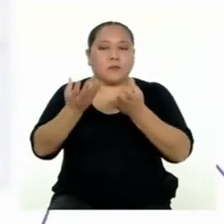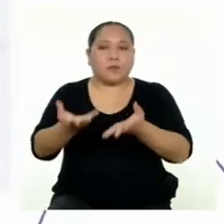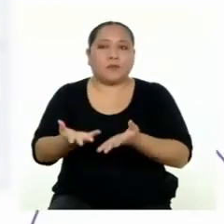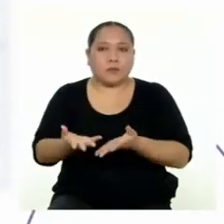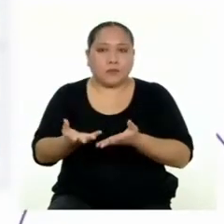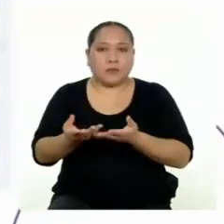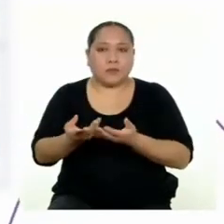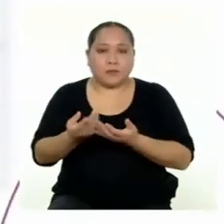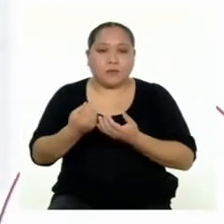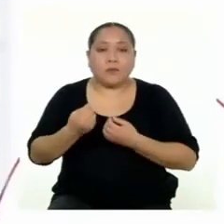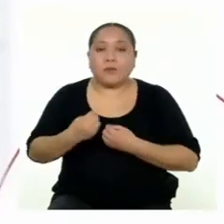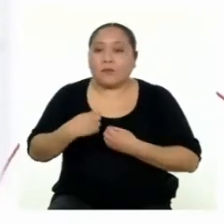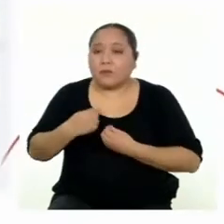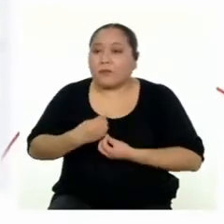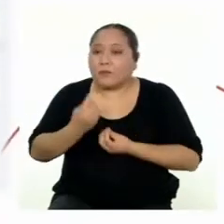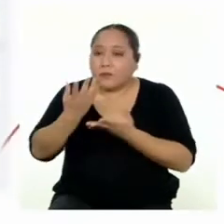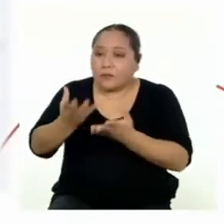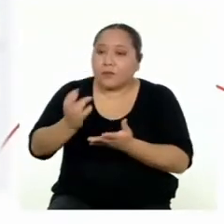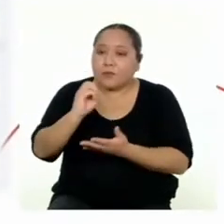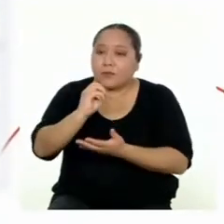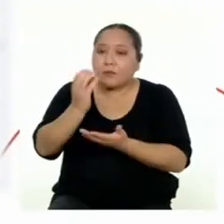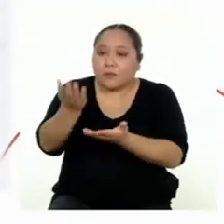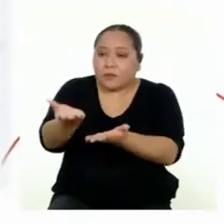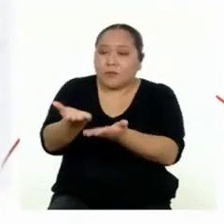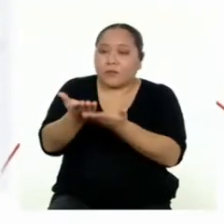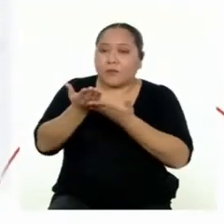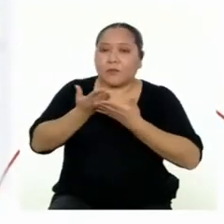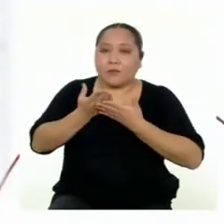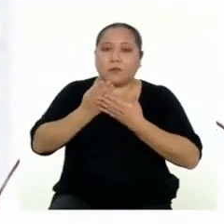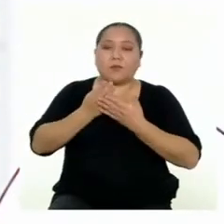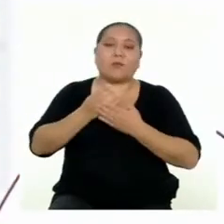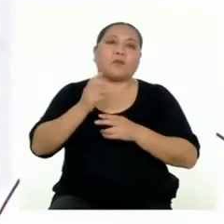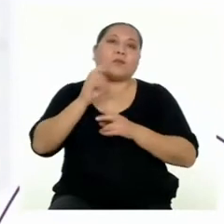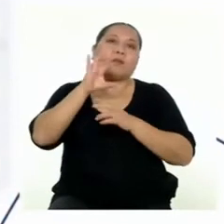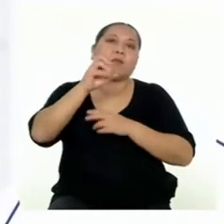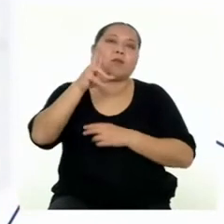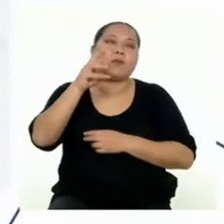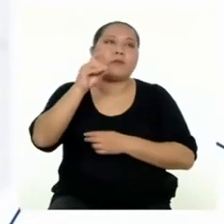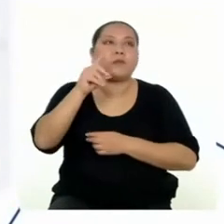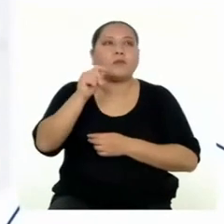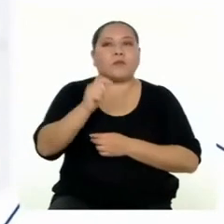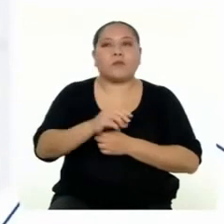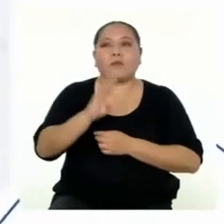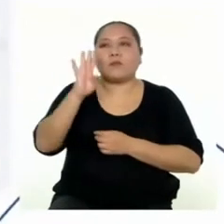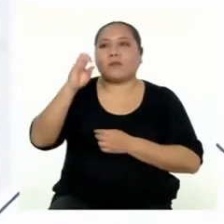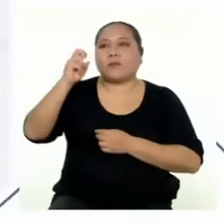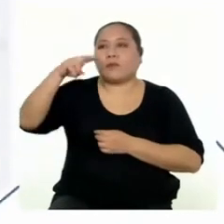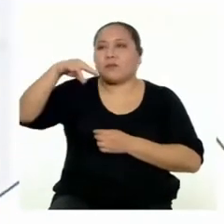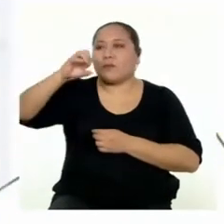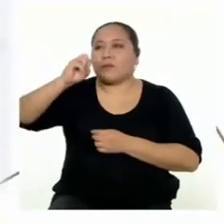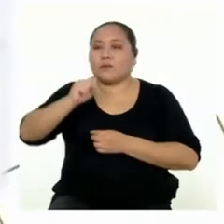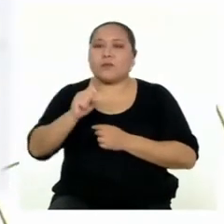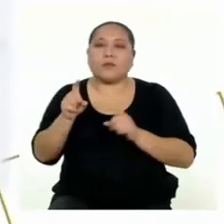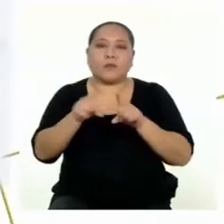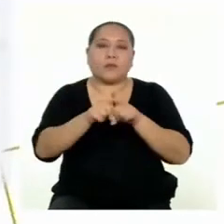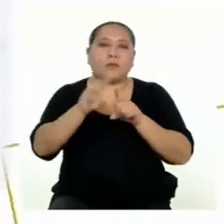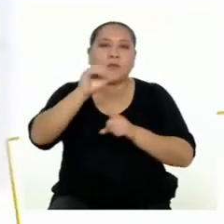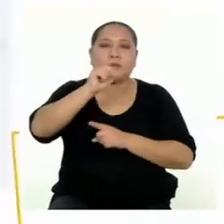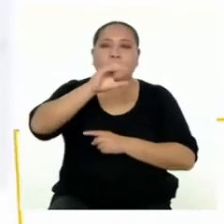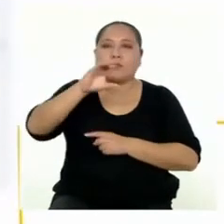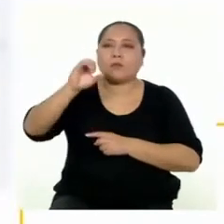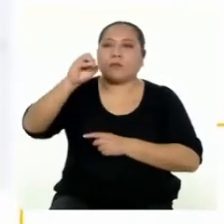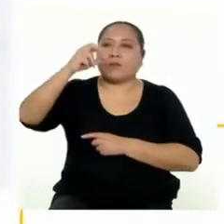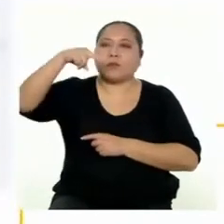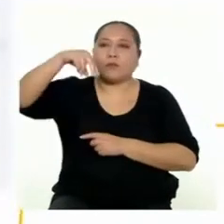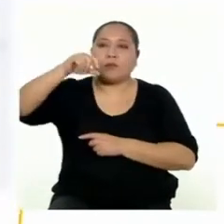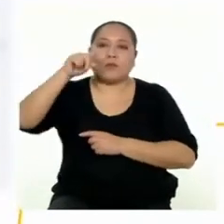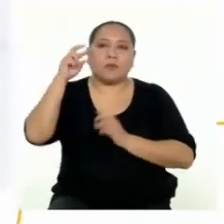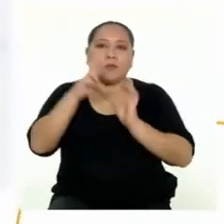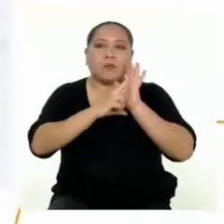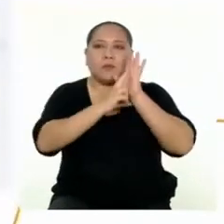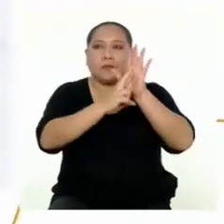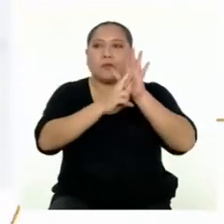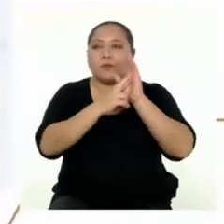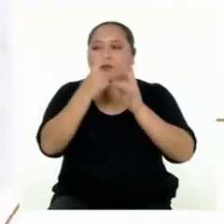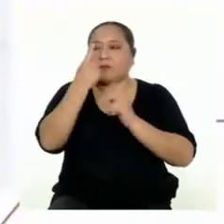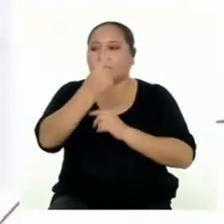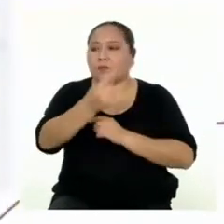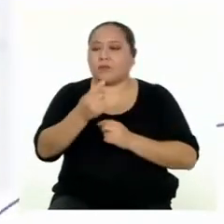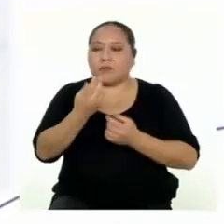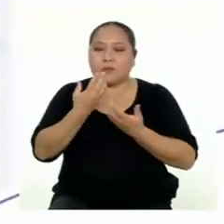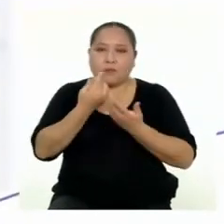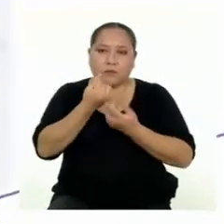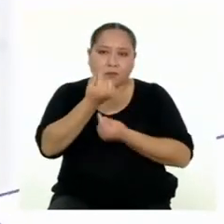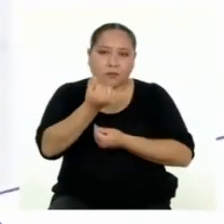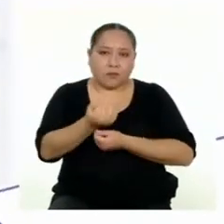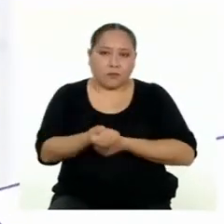se recibe dinero. Pueden ser créditos, bonos y acciones. Todos ellos representan un